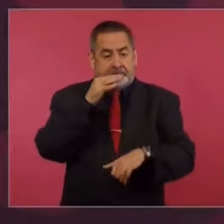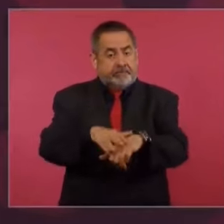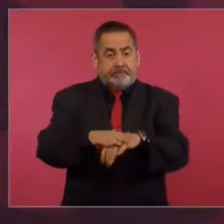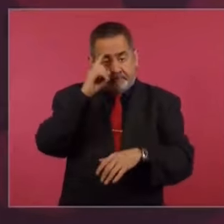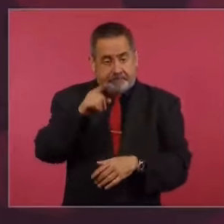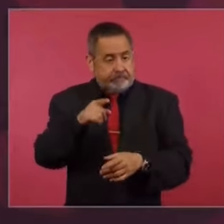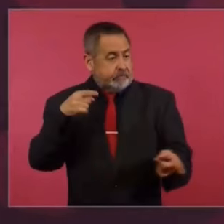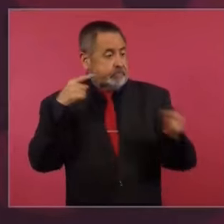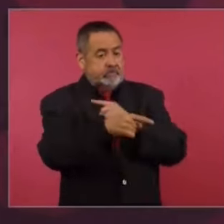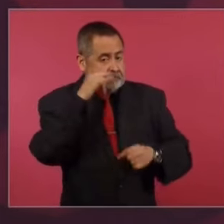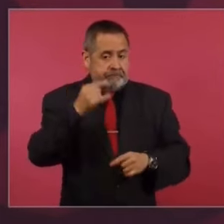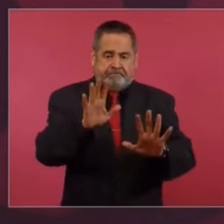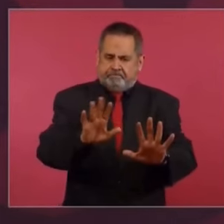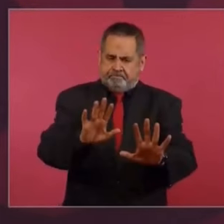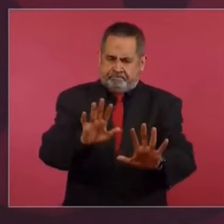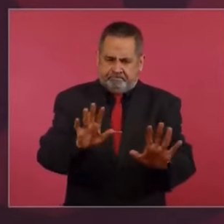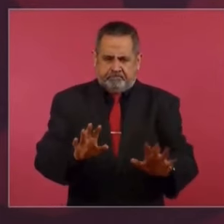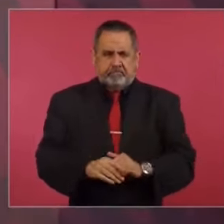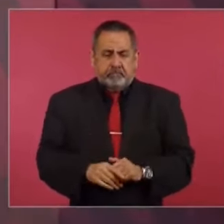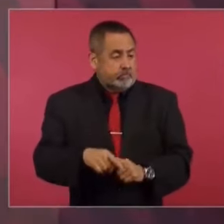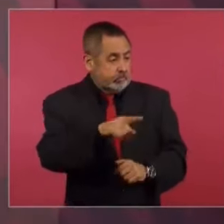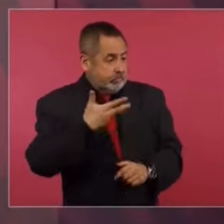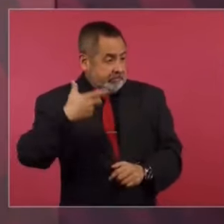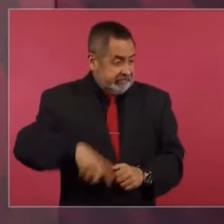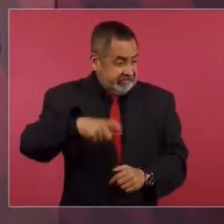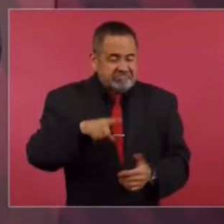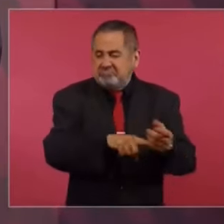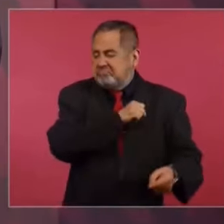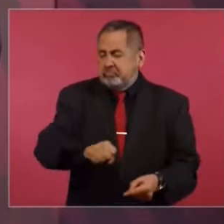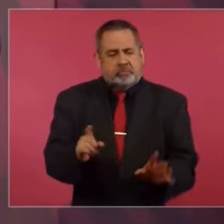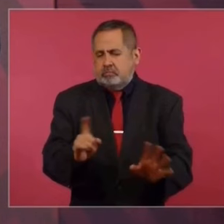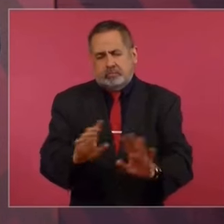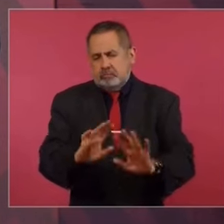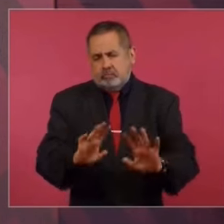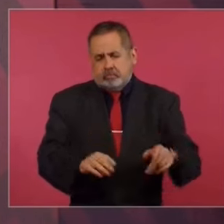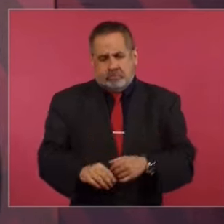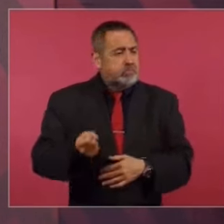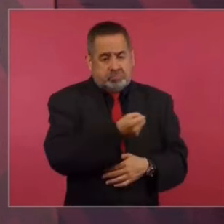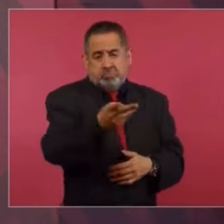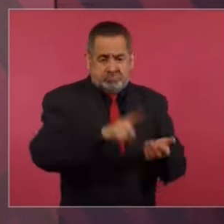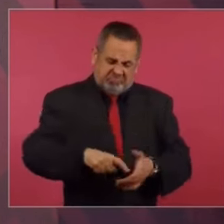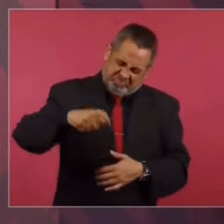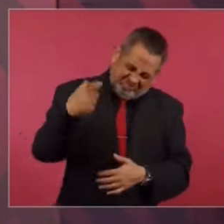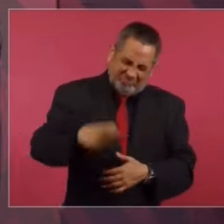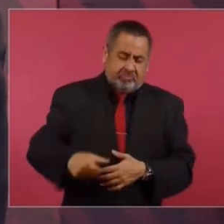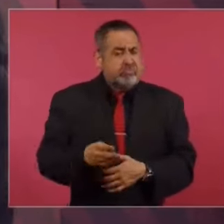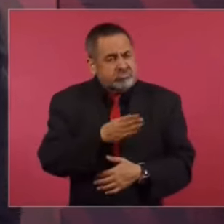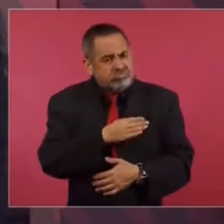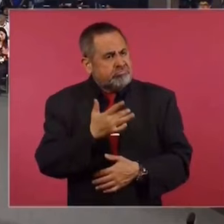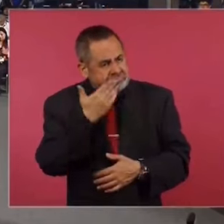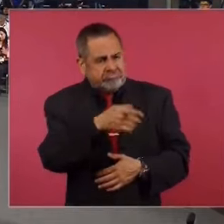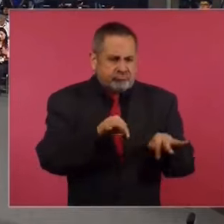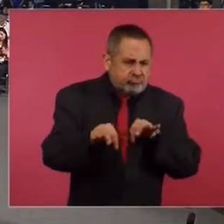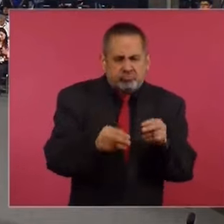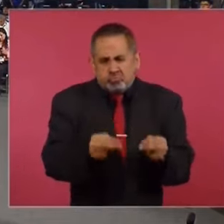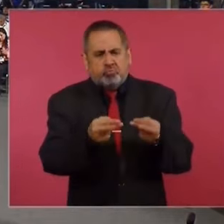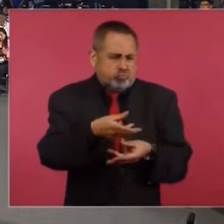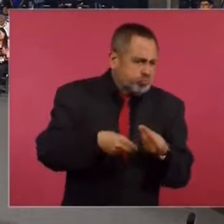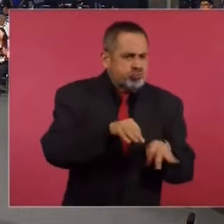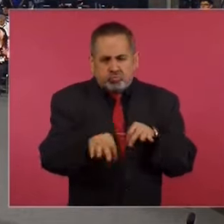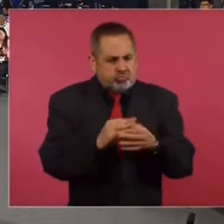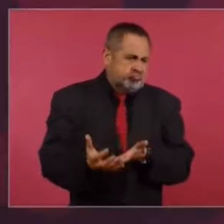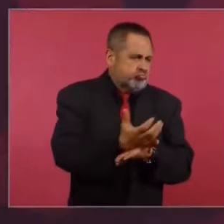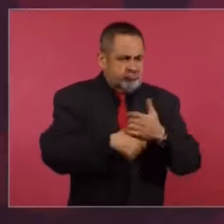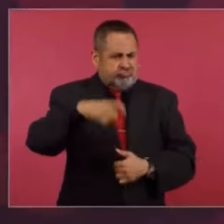nadie se sienta ofendido. No todo el que tiene es malvado. Hay gente que ha hecho su fortuna con